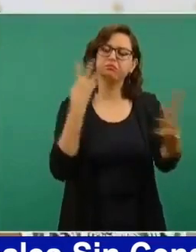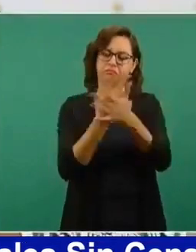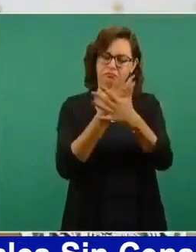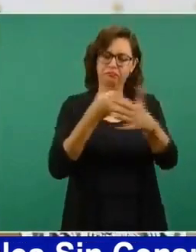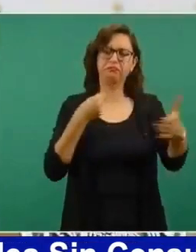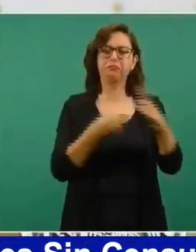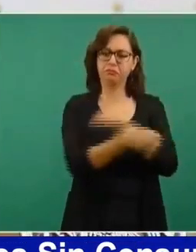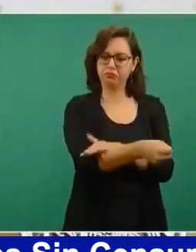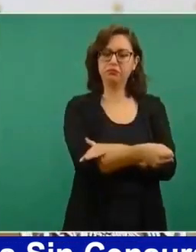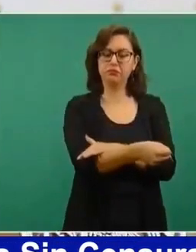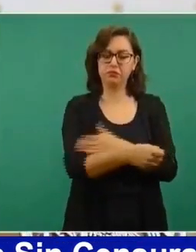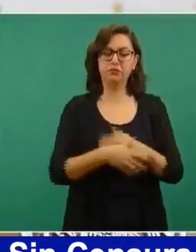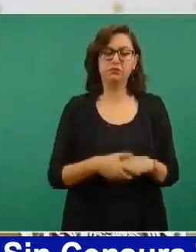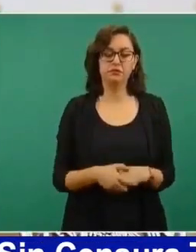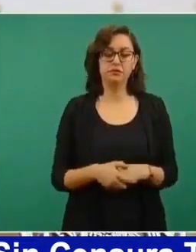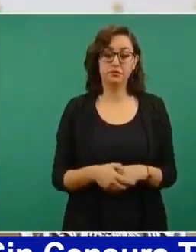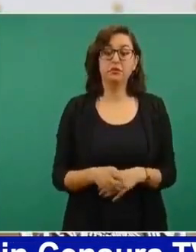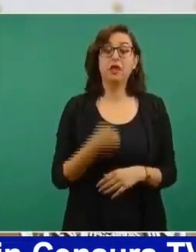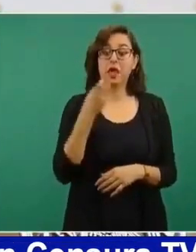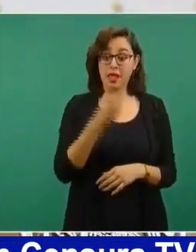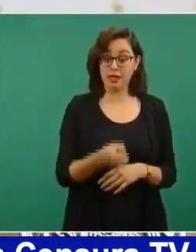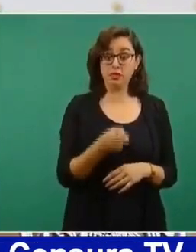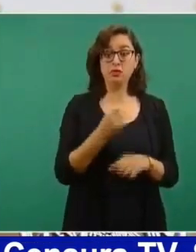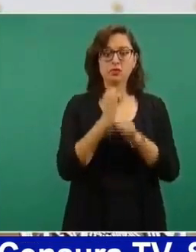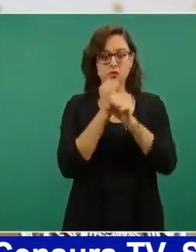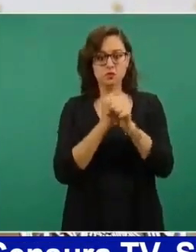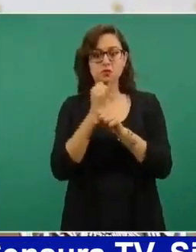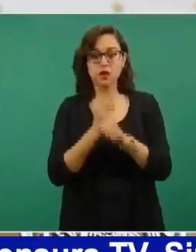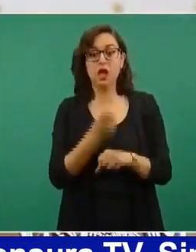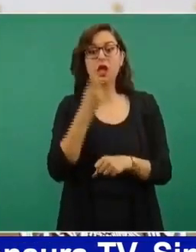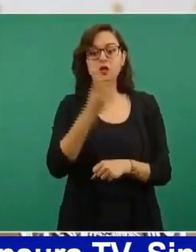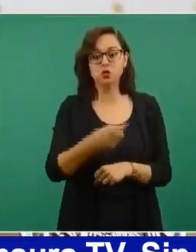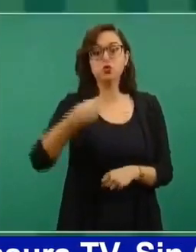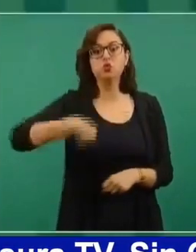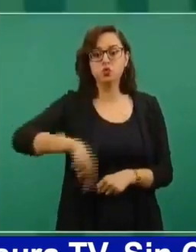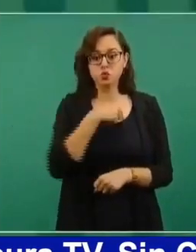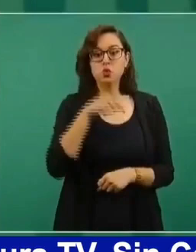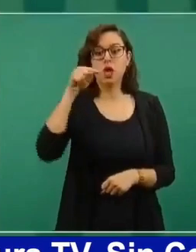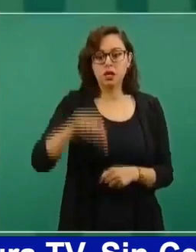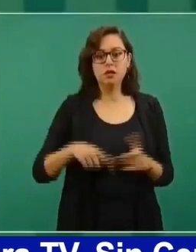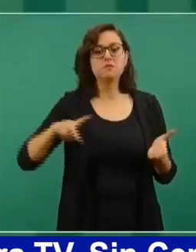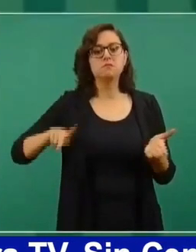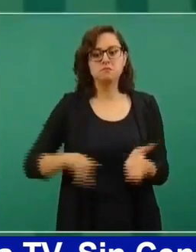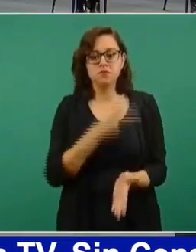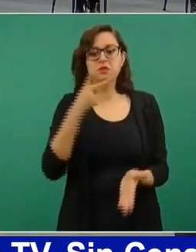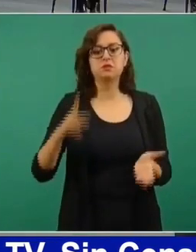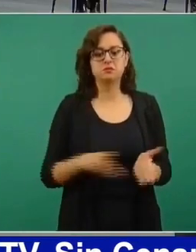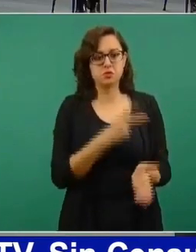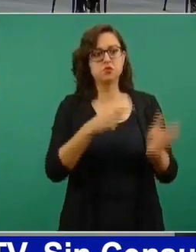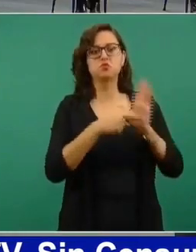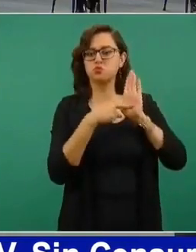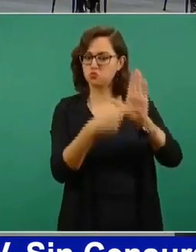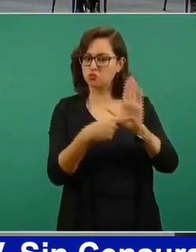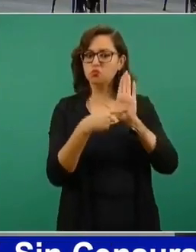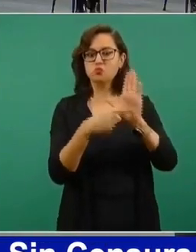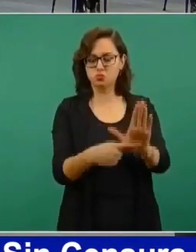Entonces, esa es una investigación abierta. Y eso lo vamos a estar aquí denunciando. Correcto. Una última cosa.